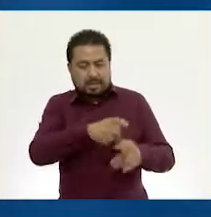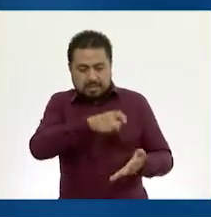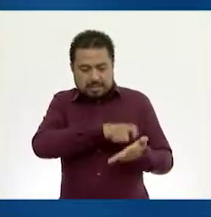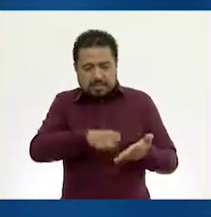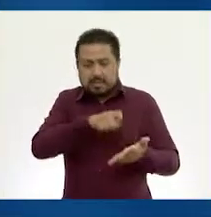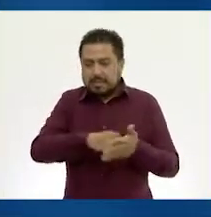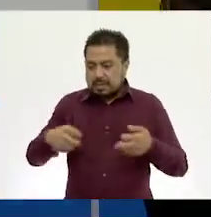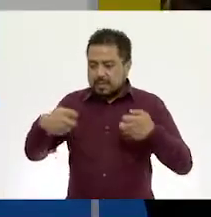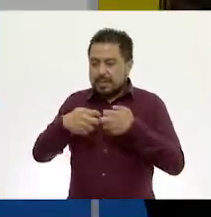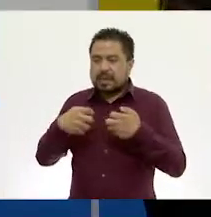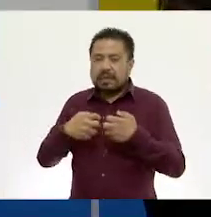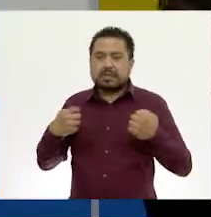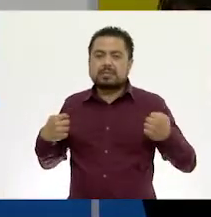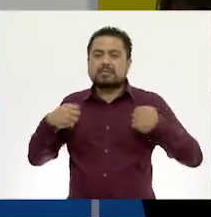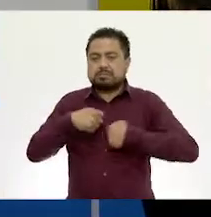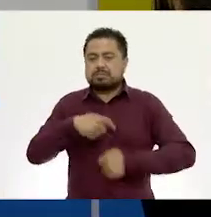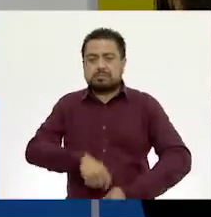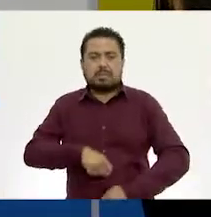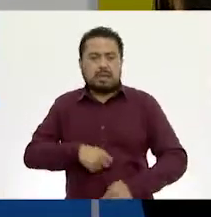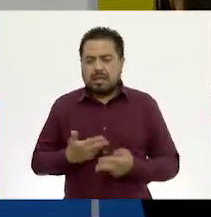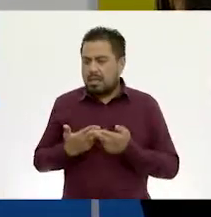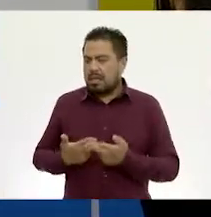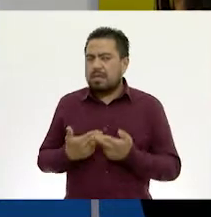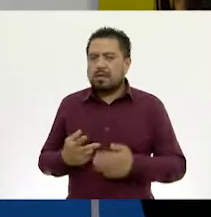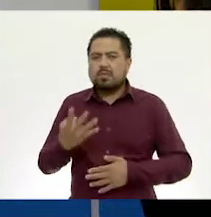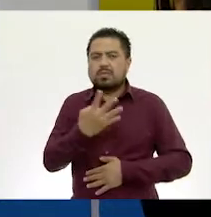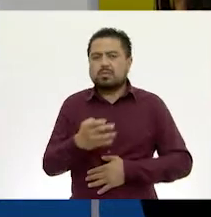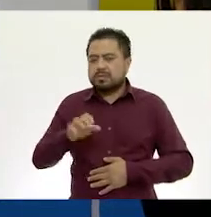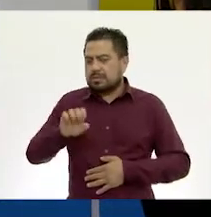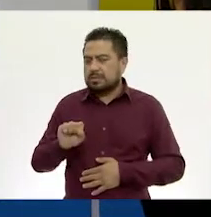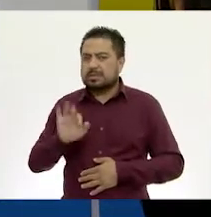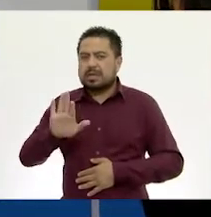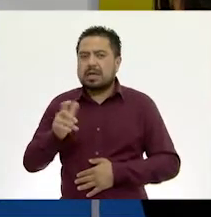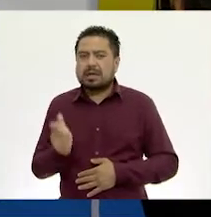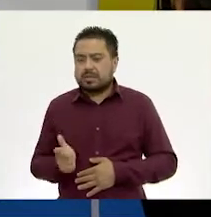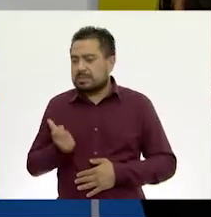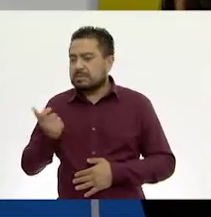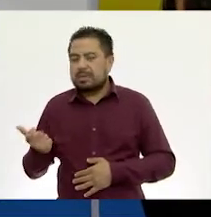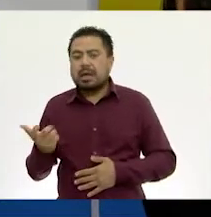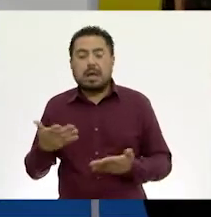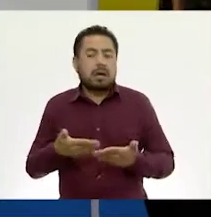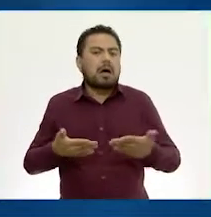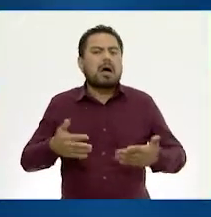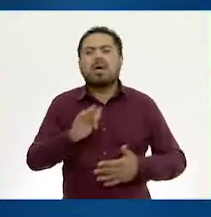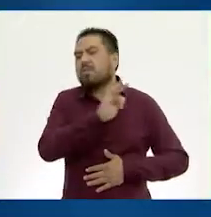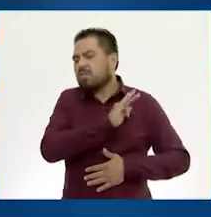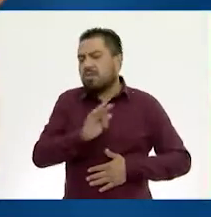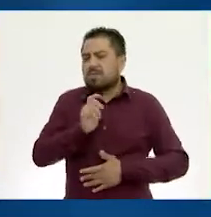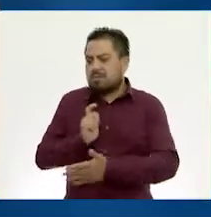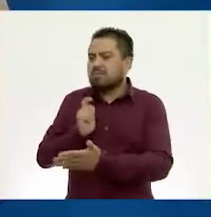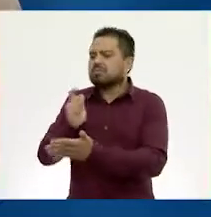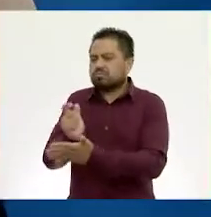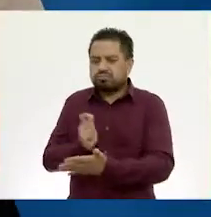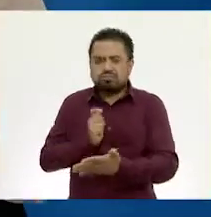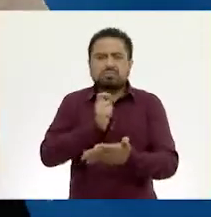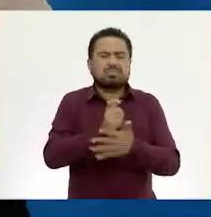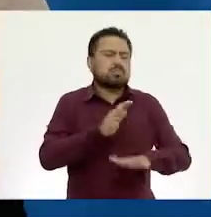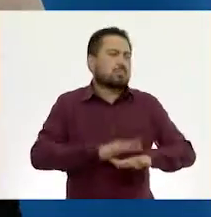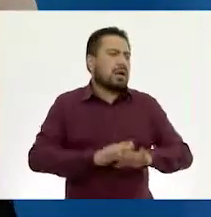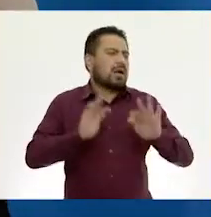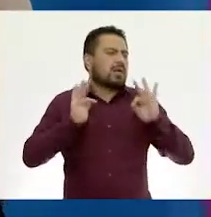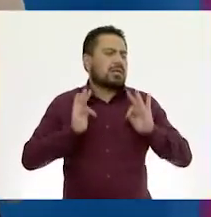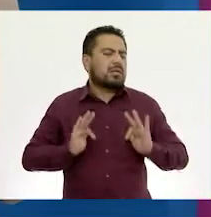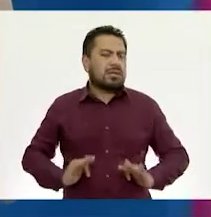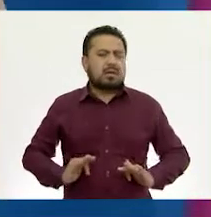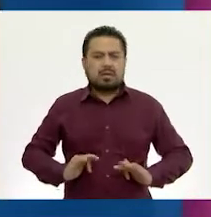los tenis y la chamarra le sobraron 465 pesos. Entonces, ya va a poder pagar con tranquilidad